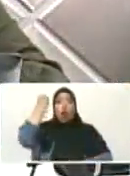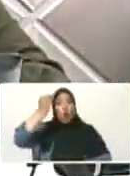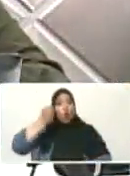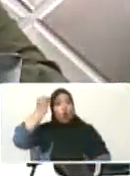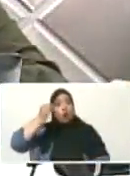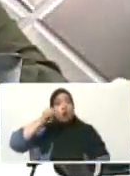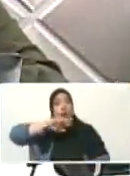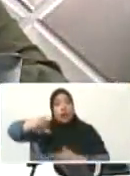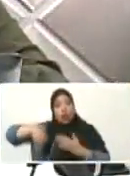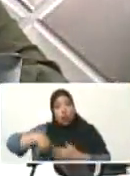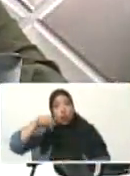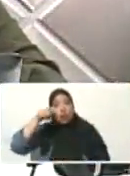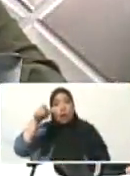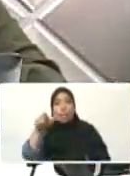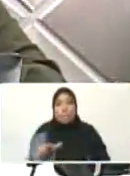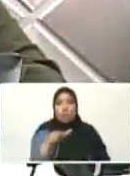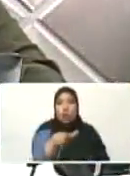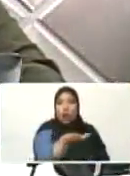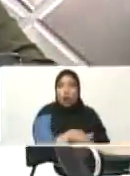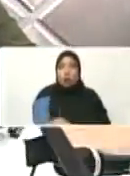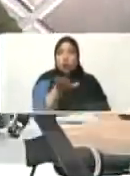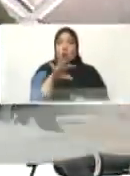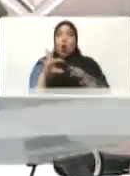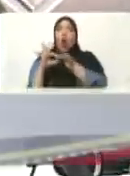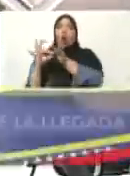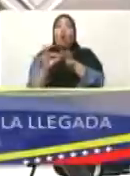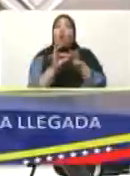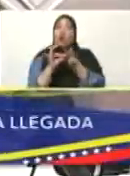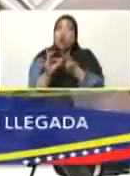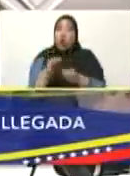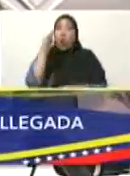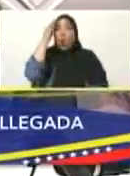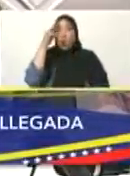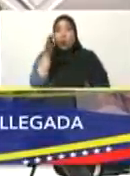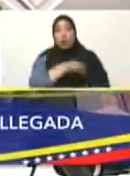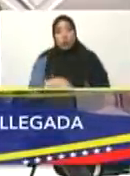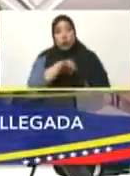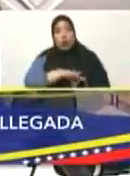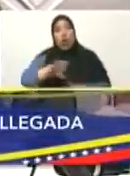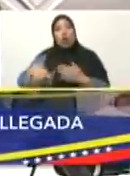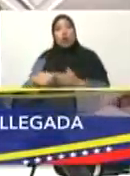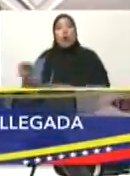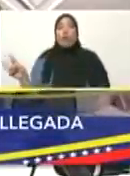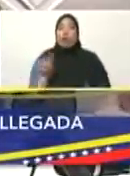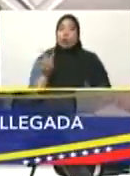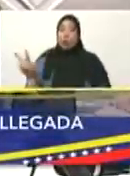nuestro pueblo. A la unión cívico-militar de todo el pueblo de Venezuela.